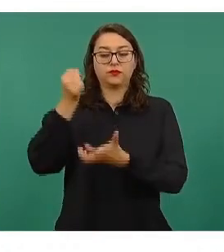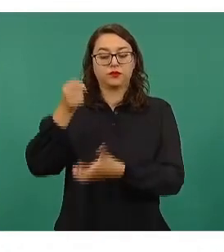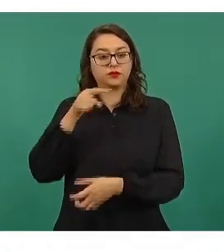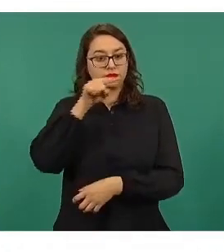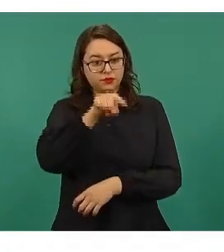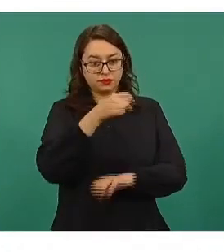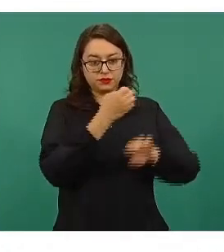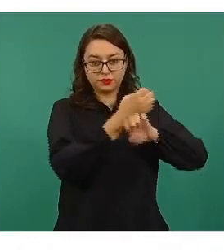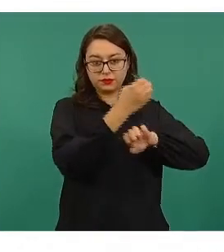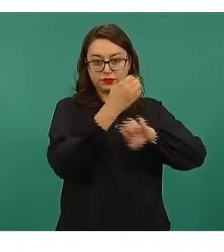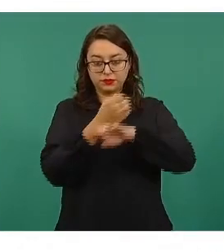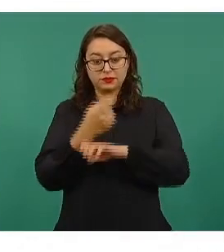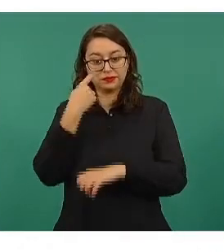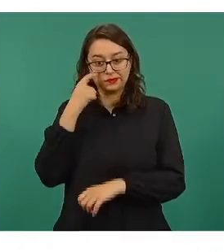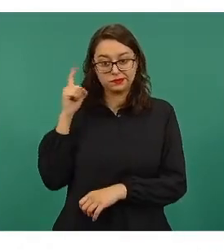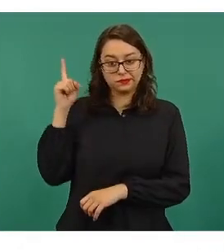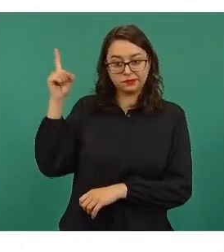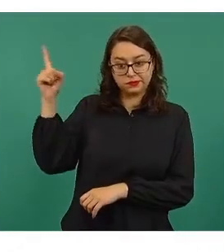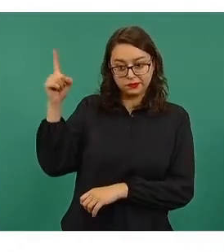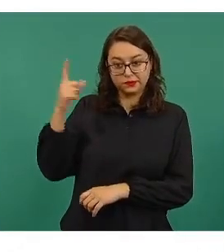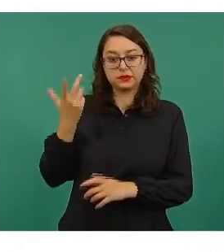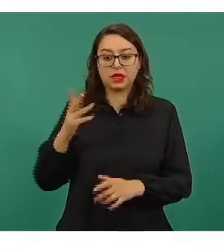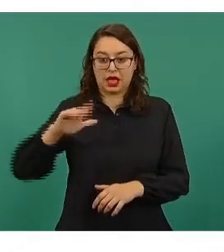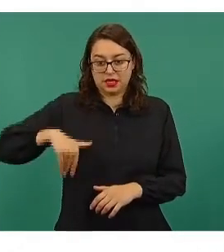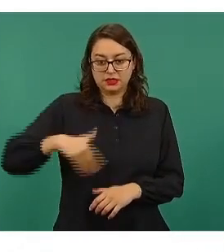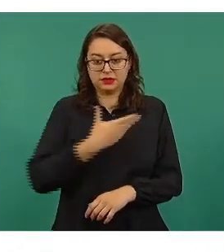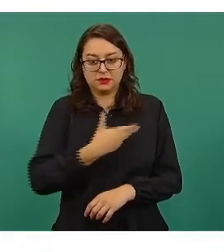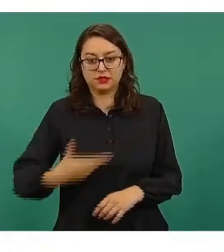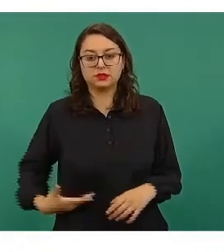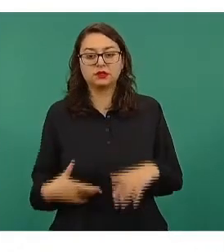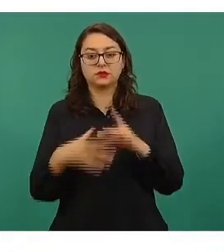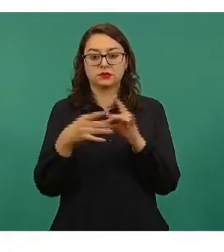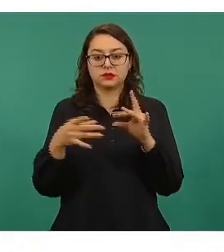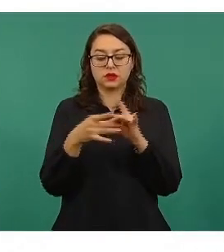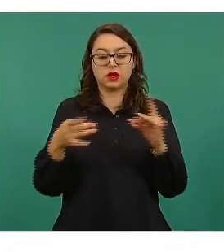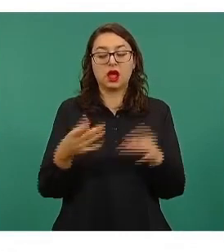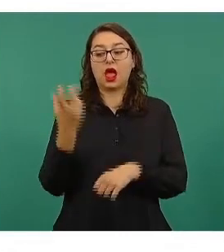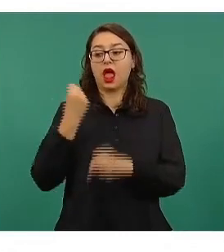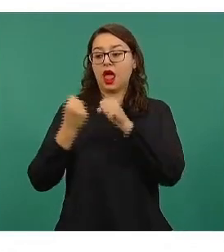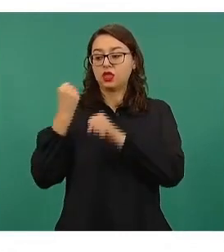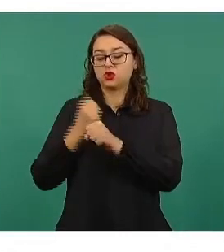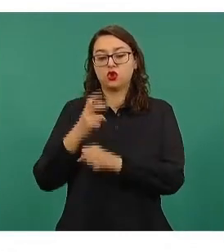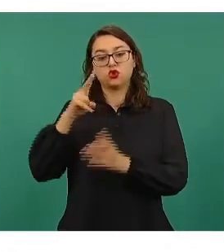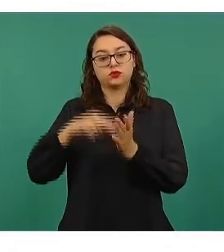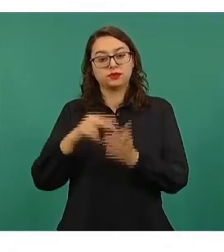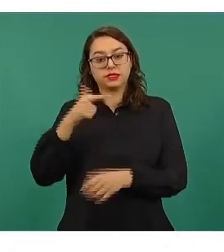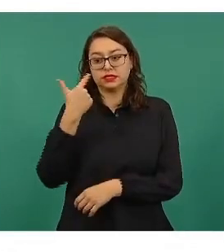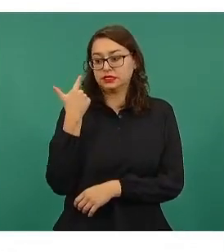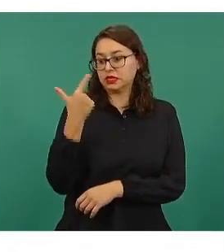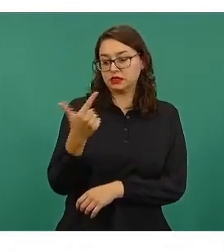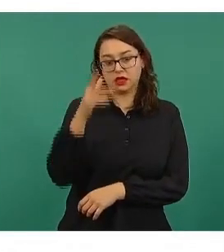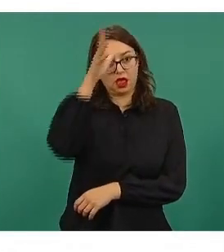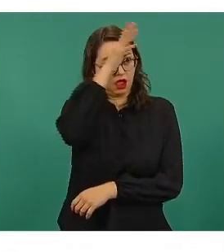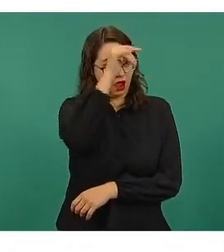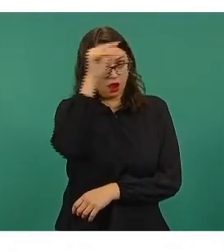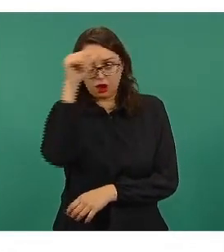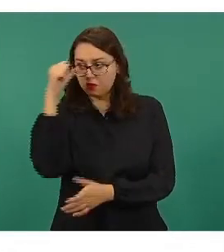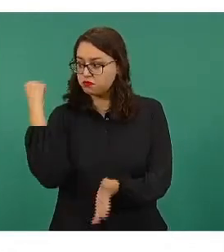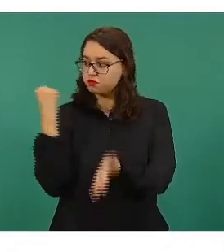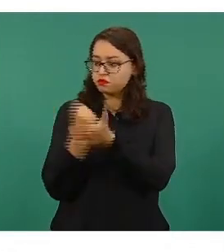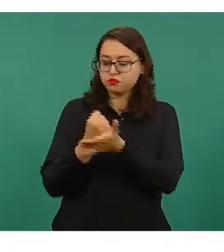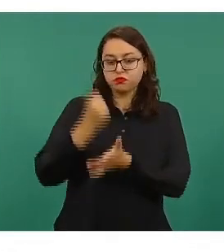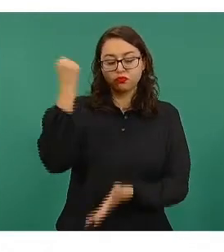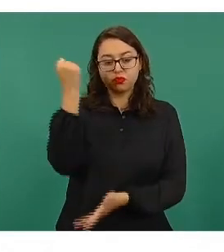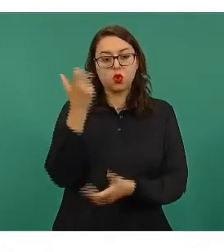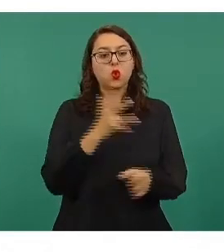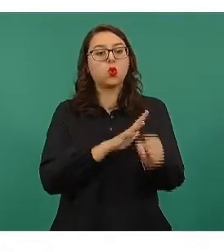los estados con base en la fórmula que ya nos señalaba el señor presidente, que fue establecida en 2007. Básicamente, lo que